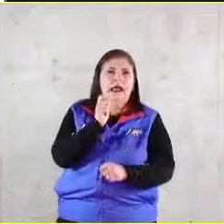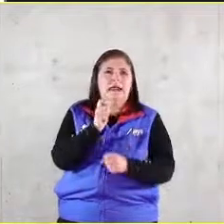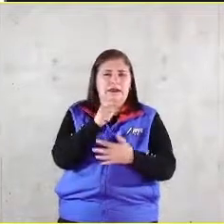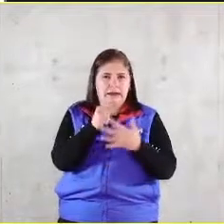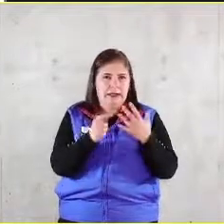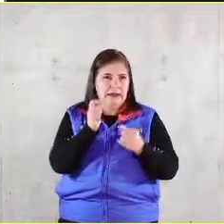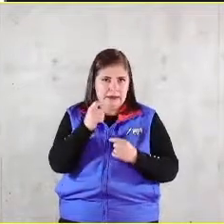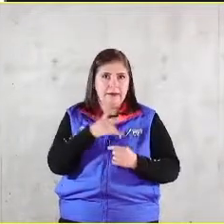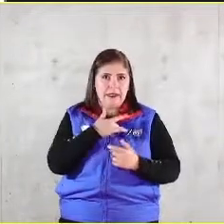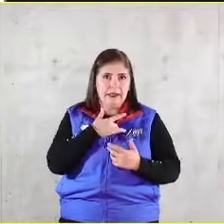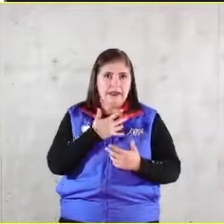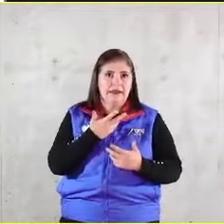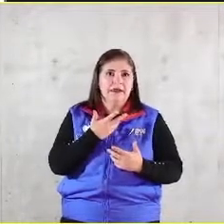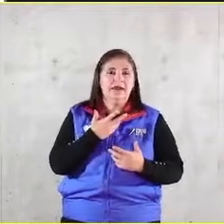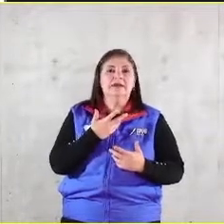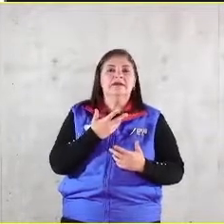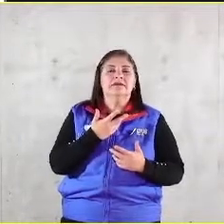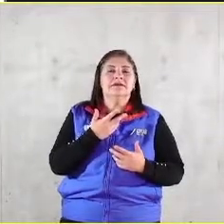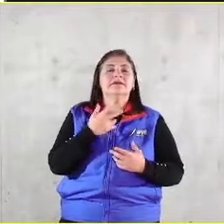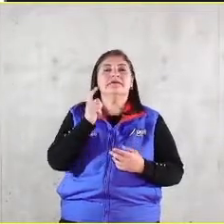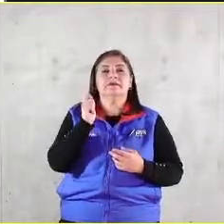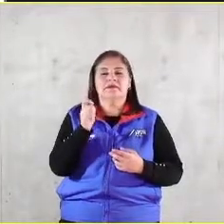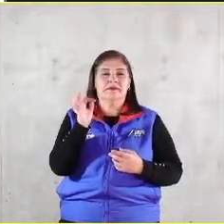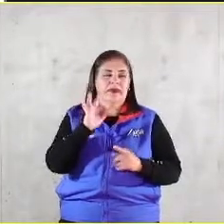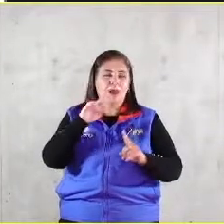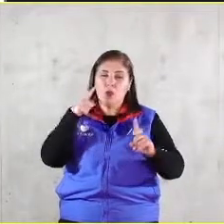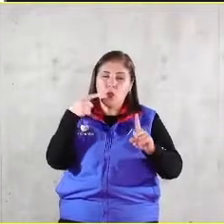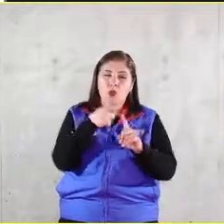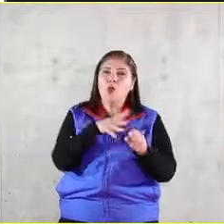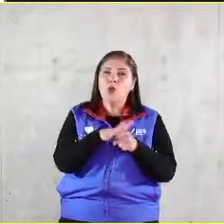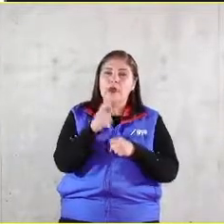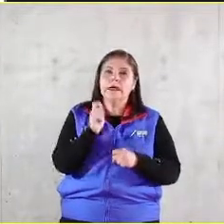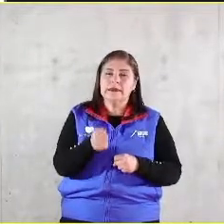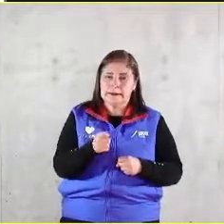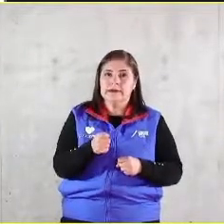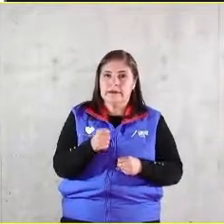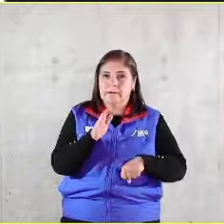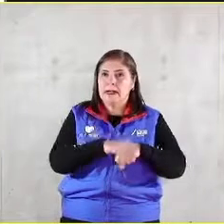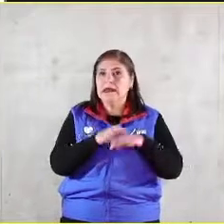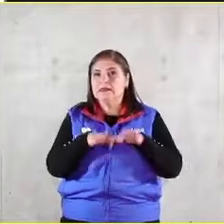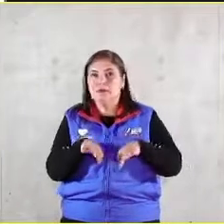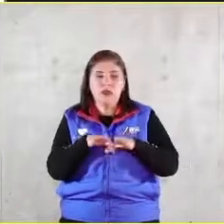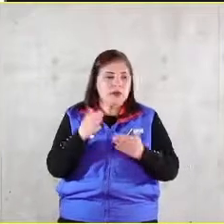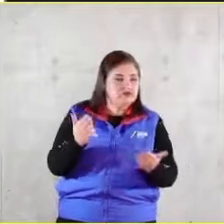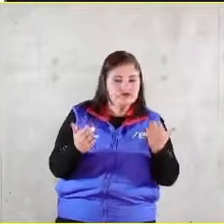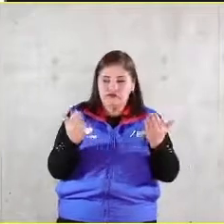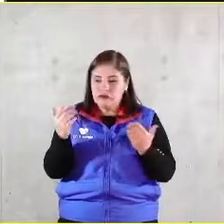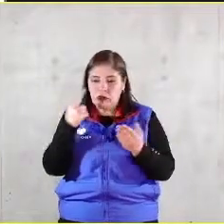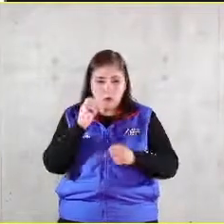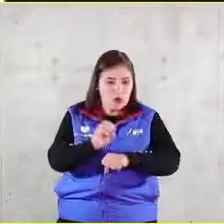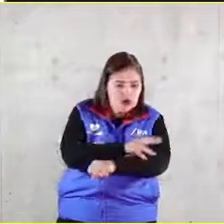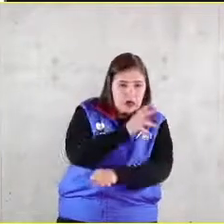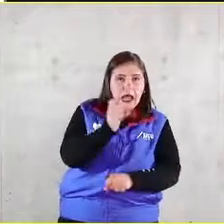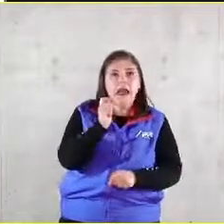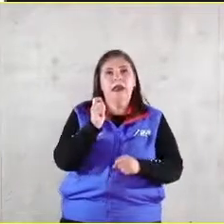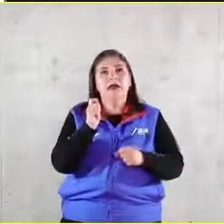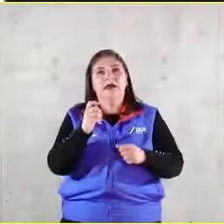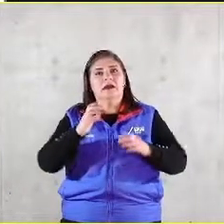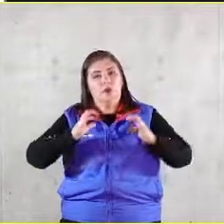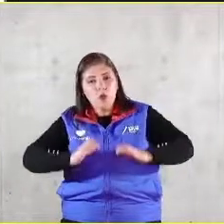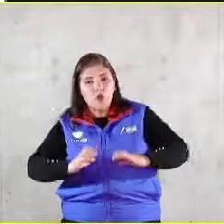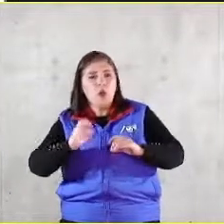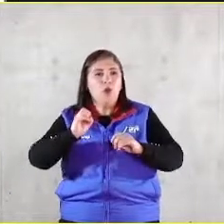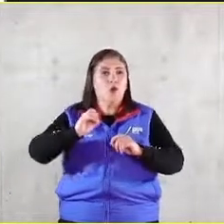discutirlo en la empresa porque puede ser que el acento se ponga más en una u otra dimensión dependiendo de a donde